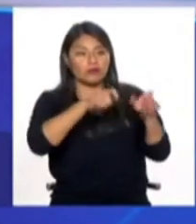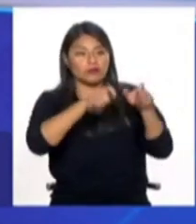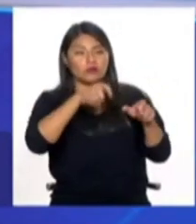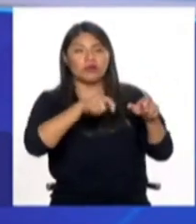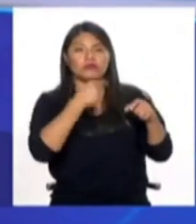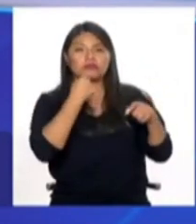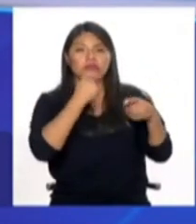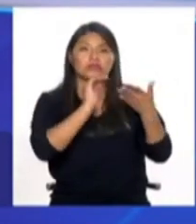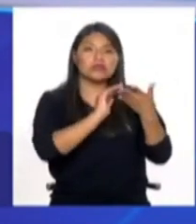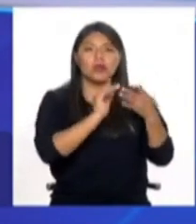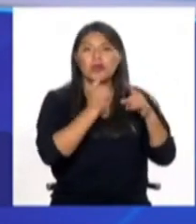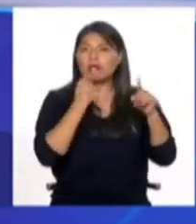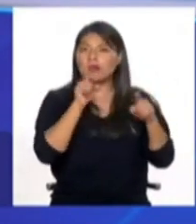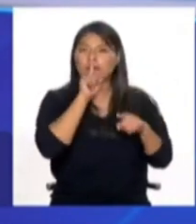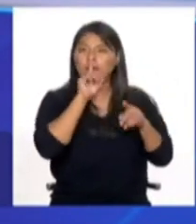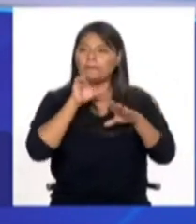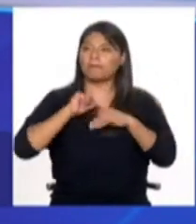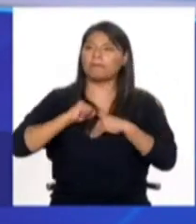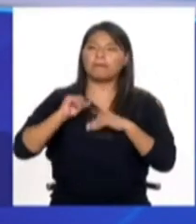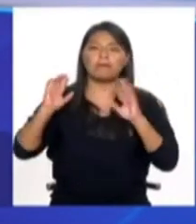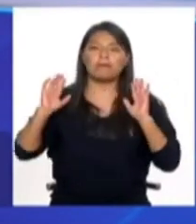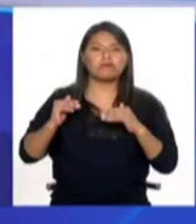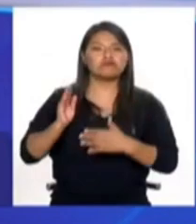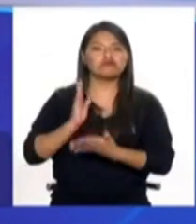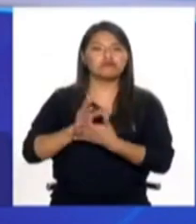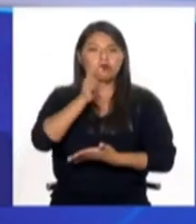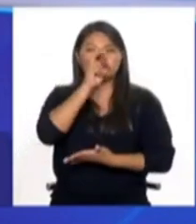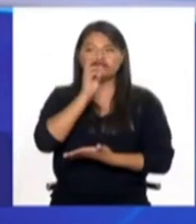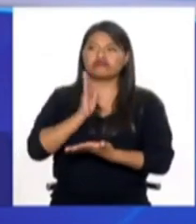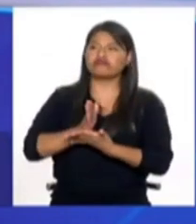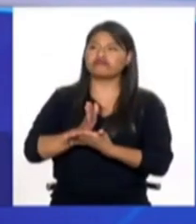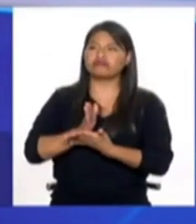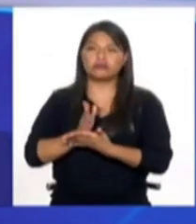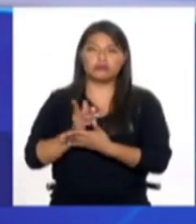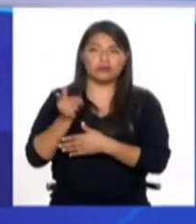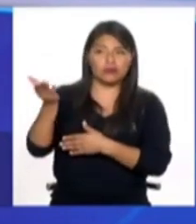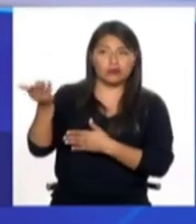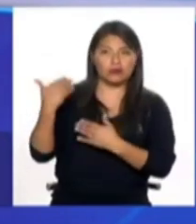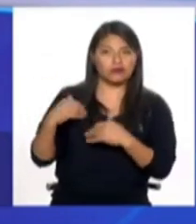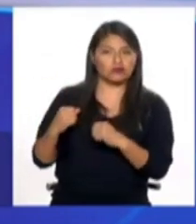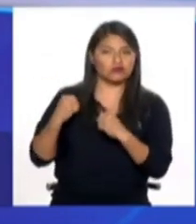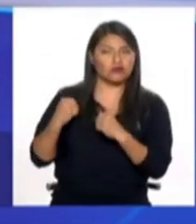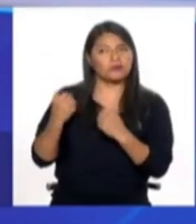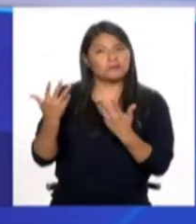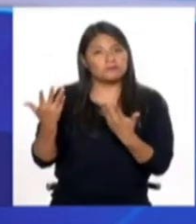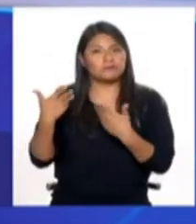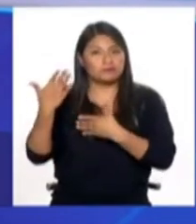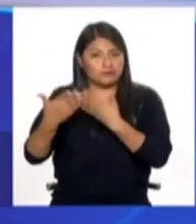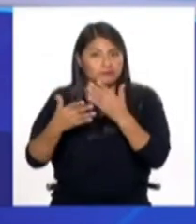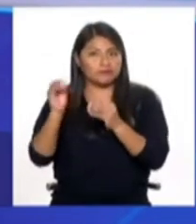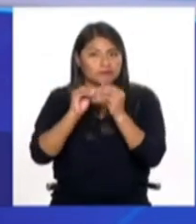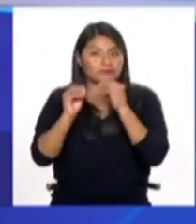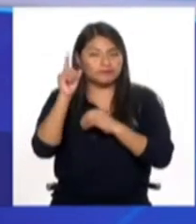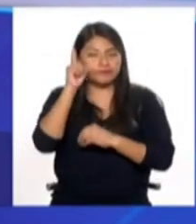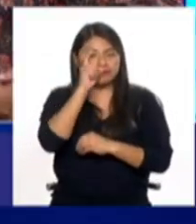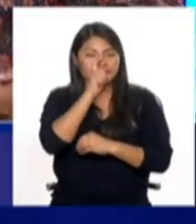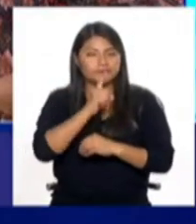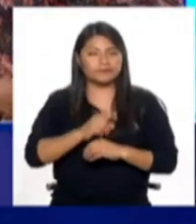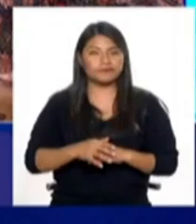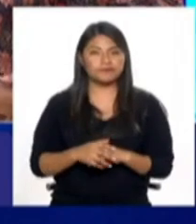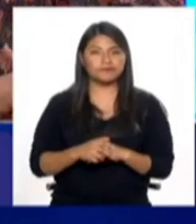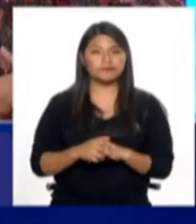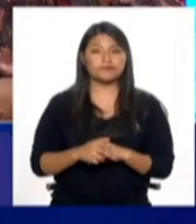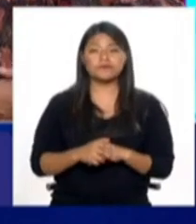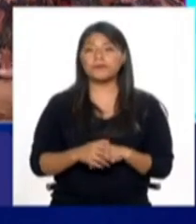no podemos hablar de un cambio. Entonces va a ser complicado hacerlo, ¿no? Así es, así es. Como siempre, el